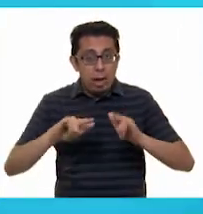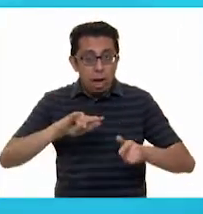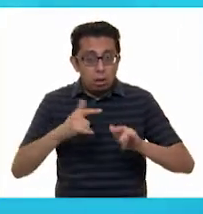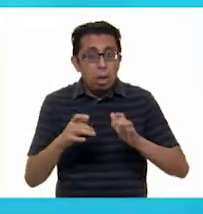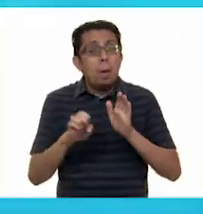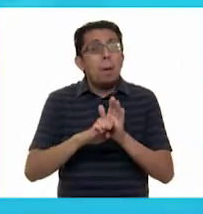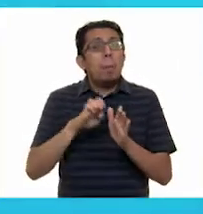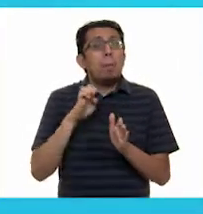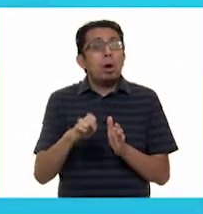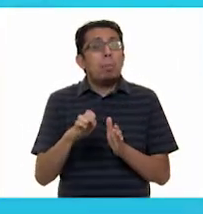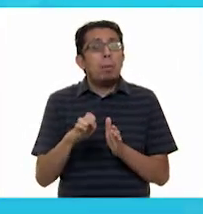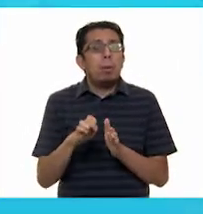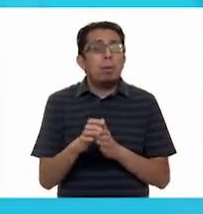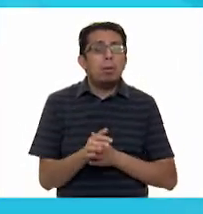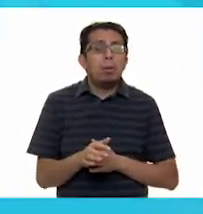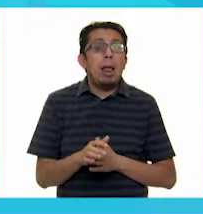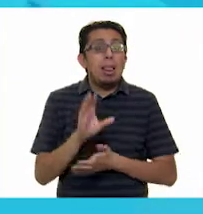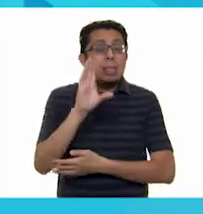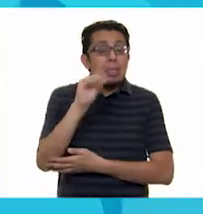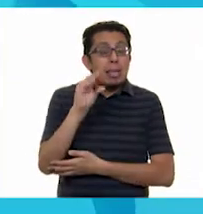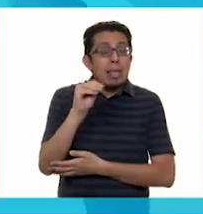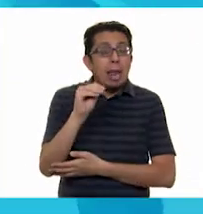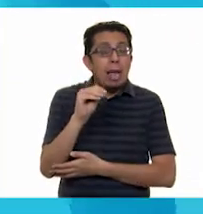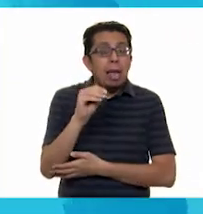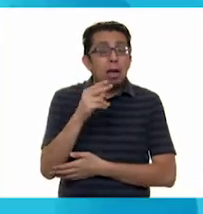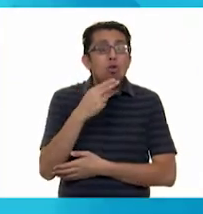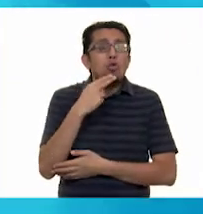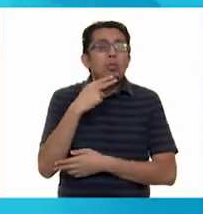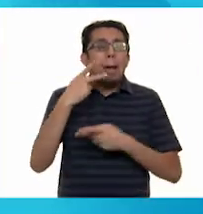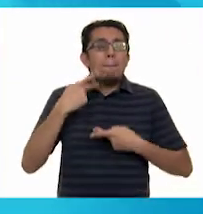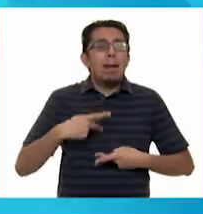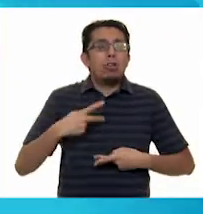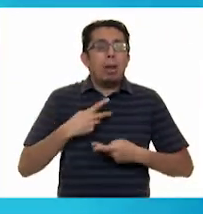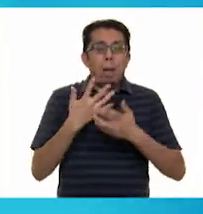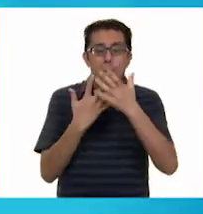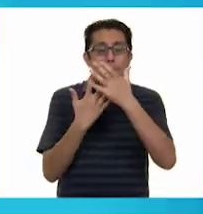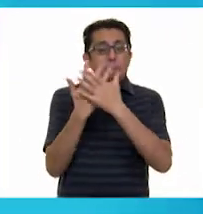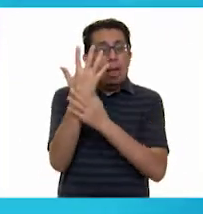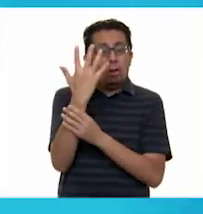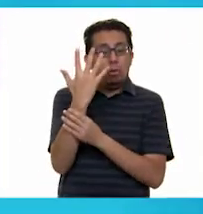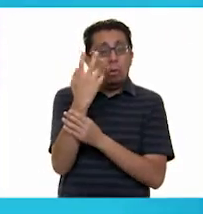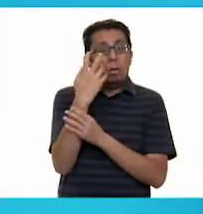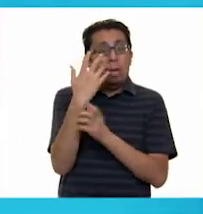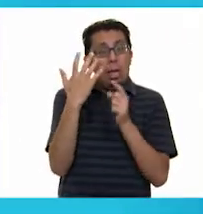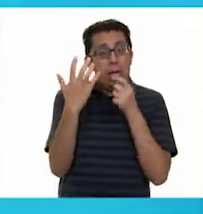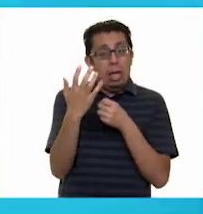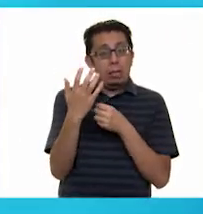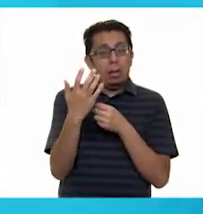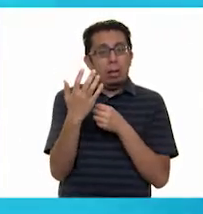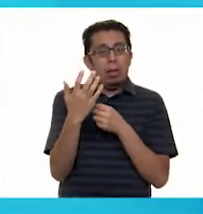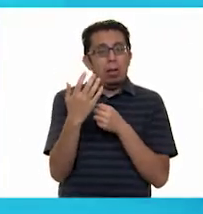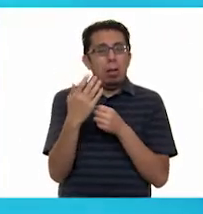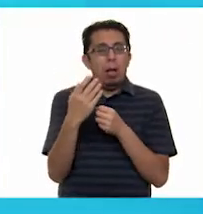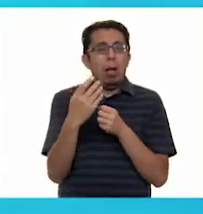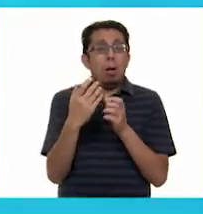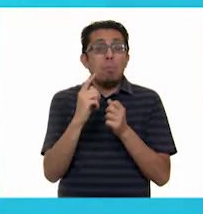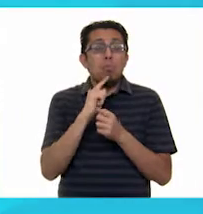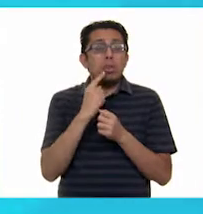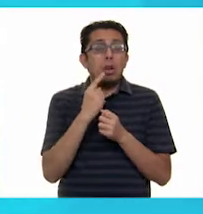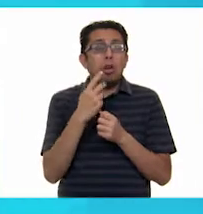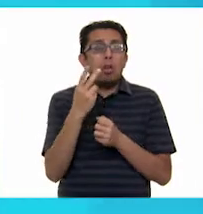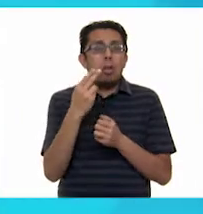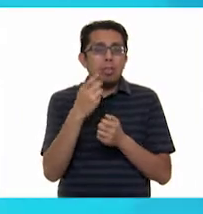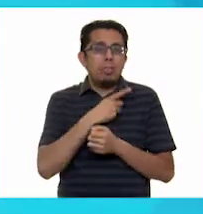el movimiento de un títere depende de la mano de un titiritero, ya que éste tiene que meter la mano en el muñeco para